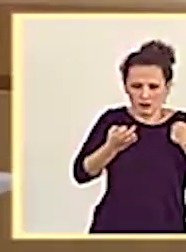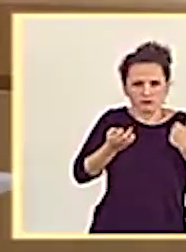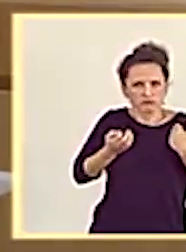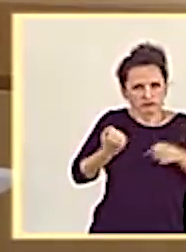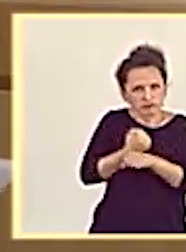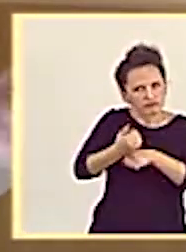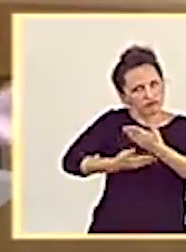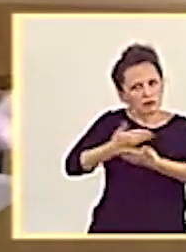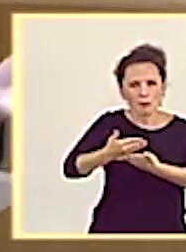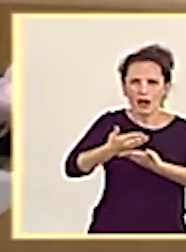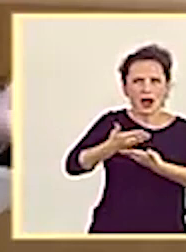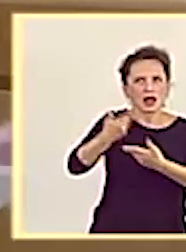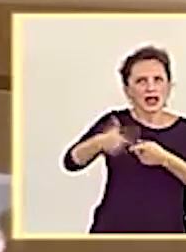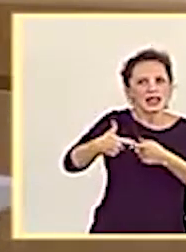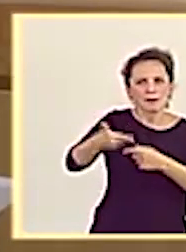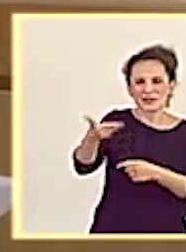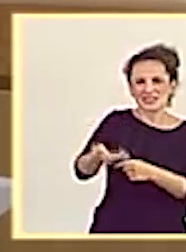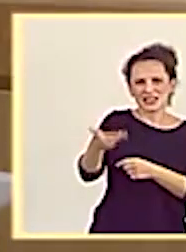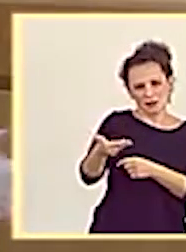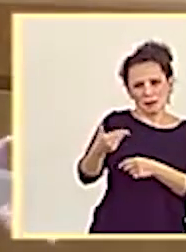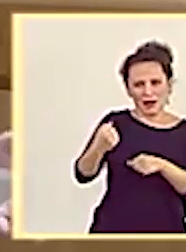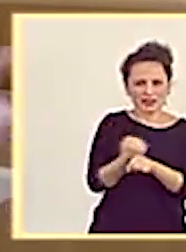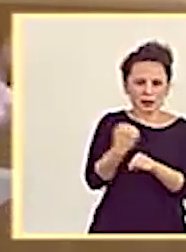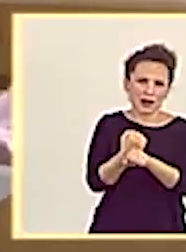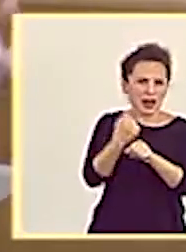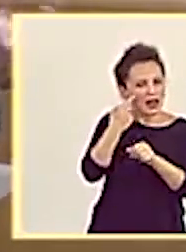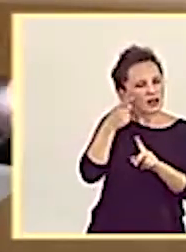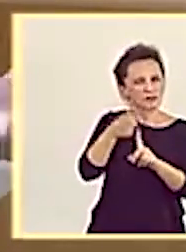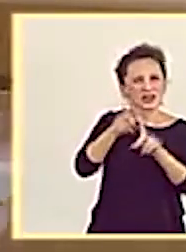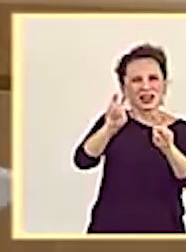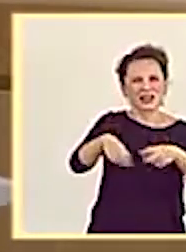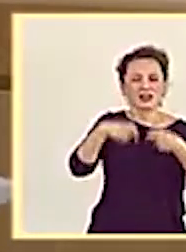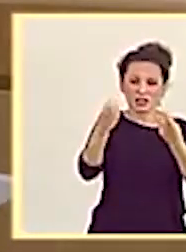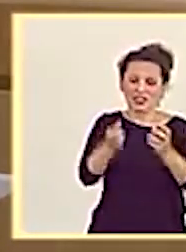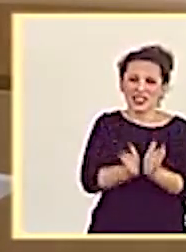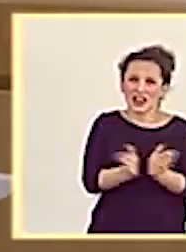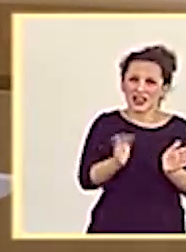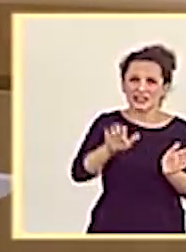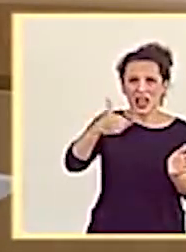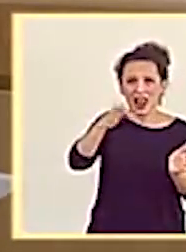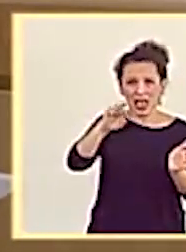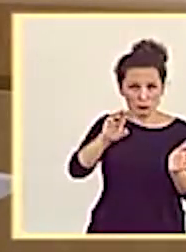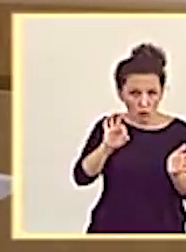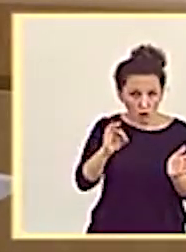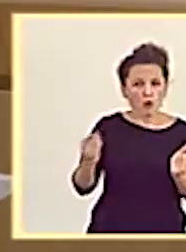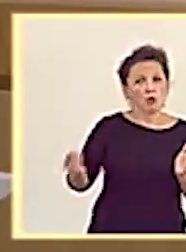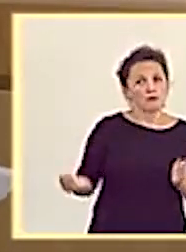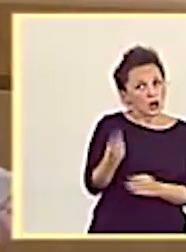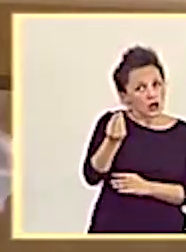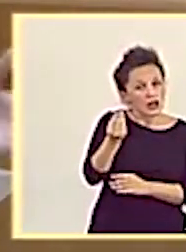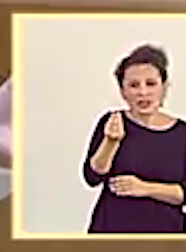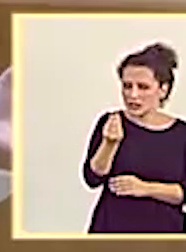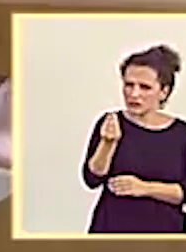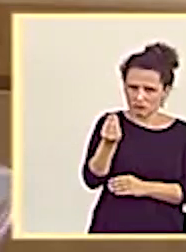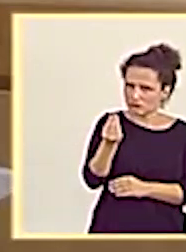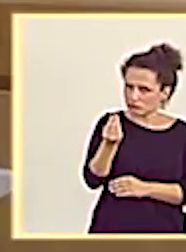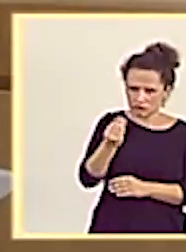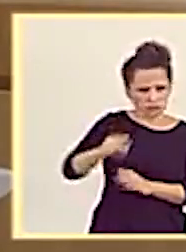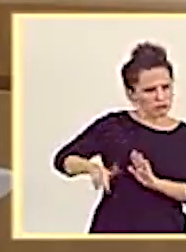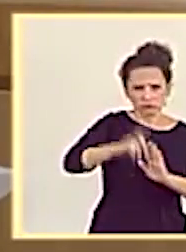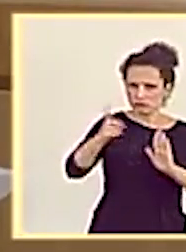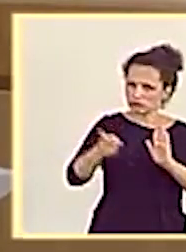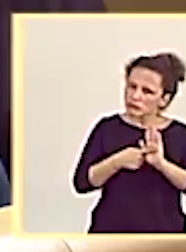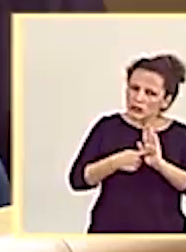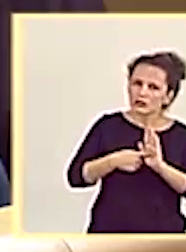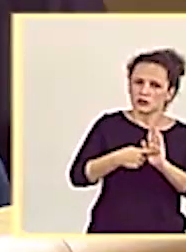resulte imprescindible para poder trabajar en la restauración, en la recuperación del deuda. Y, como digo, con plena intervención y participación de los